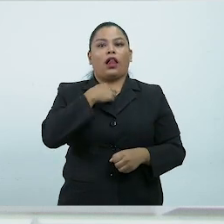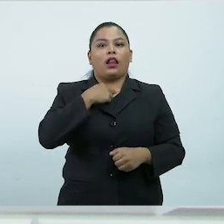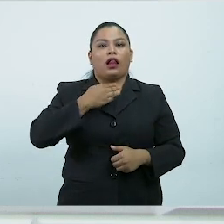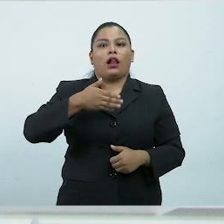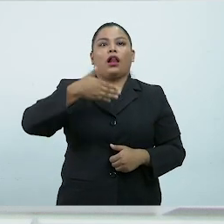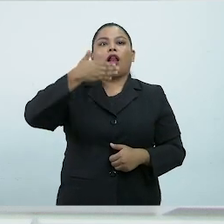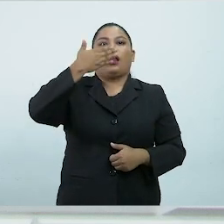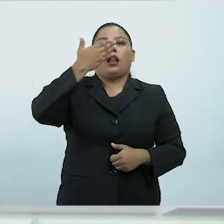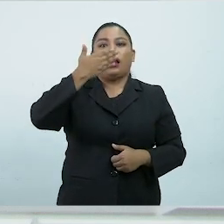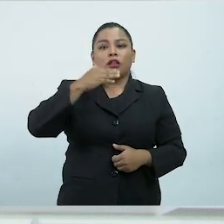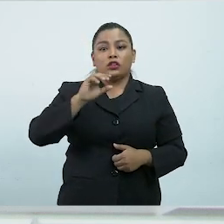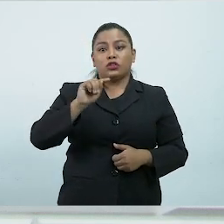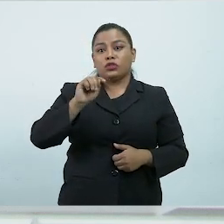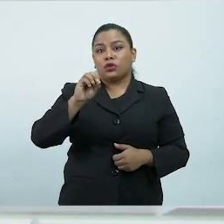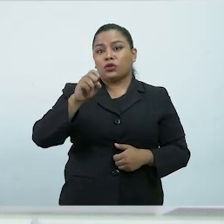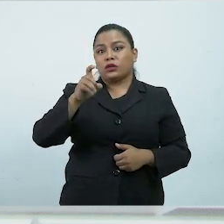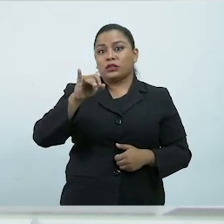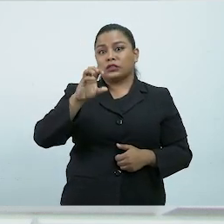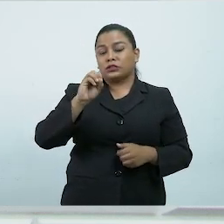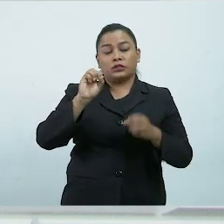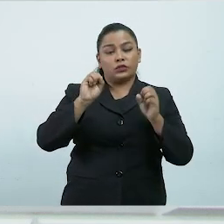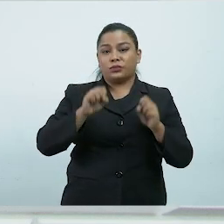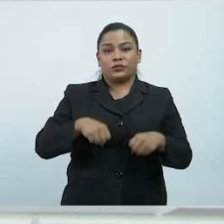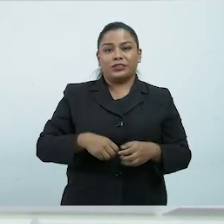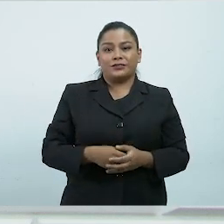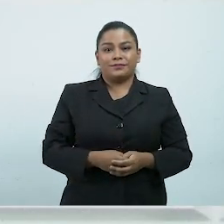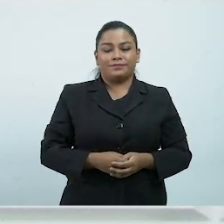mantenerlos en un lugar fuera de su alcance